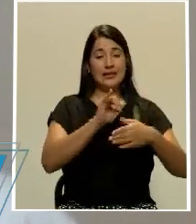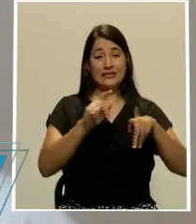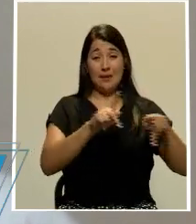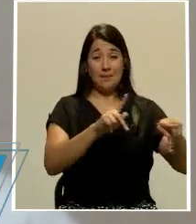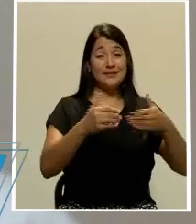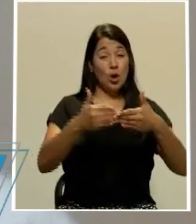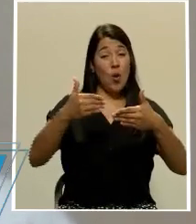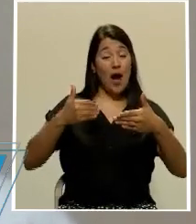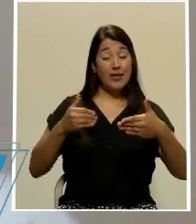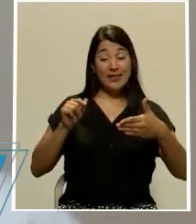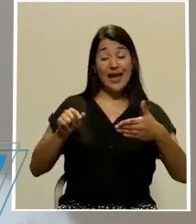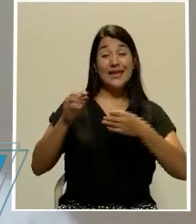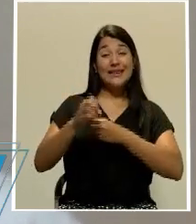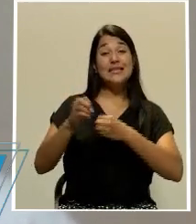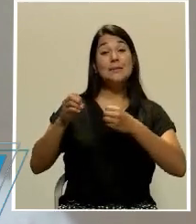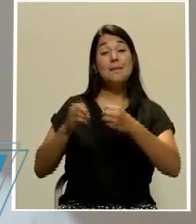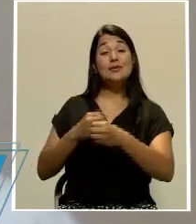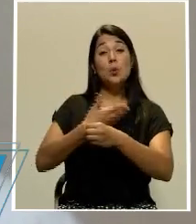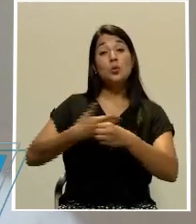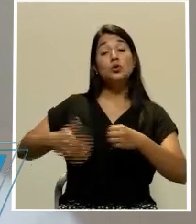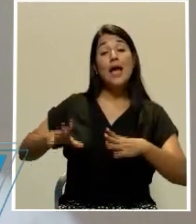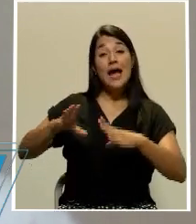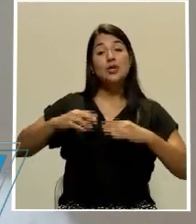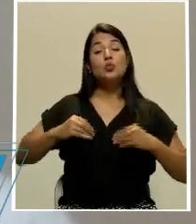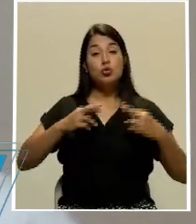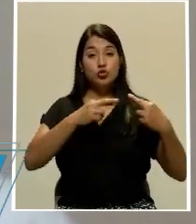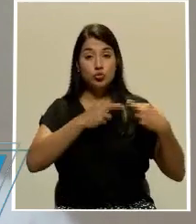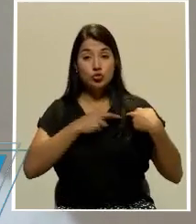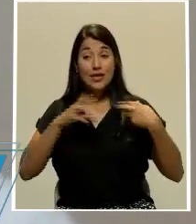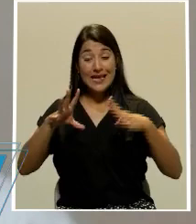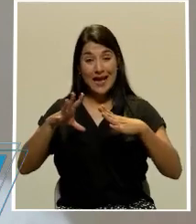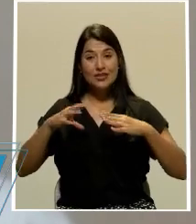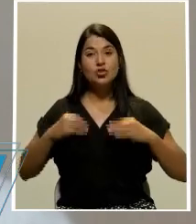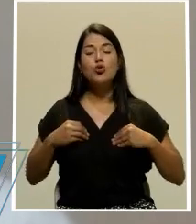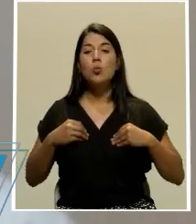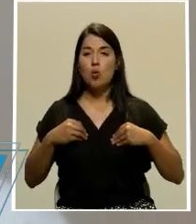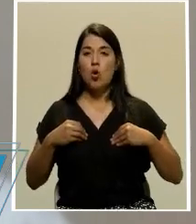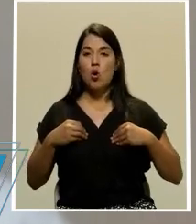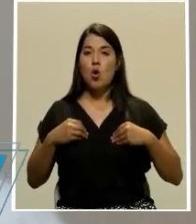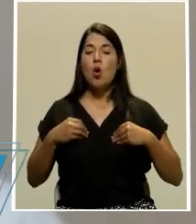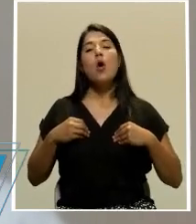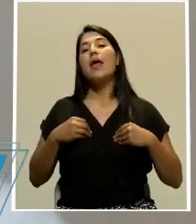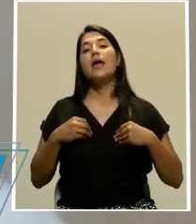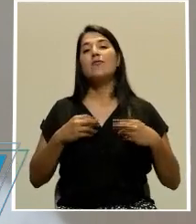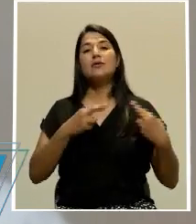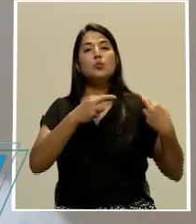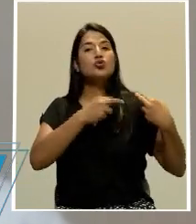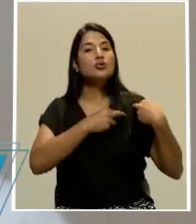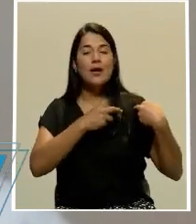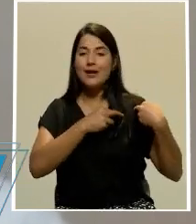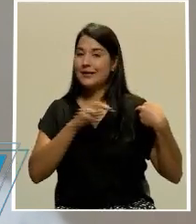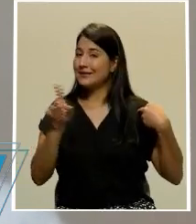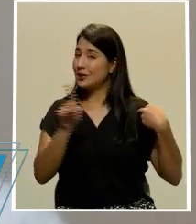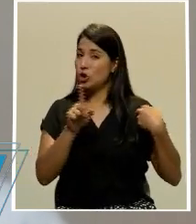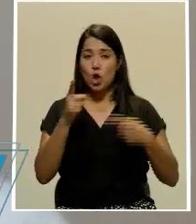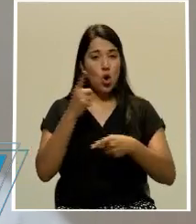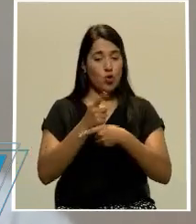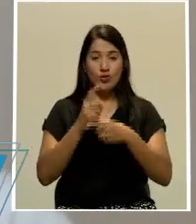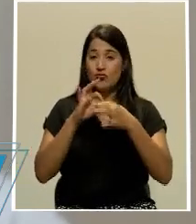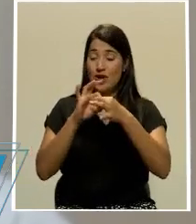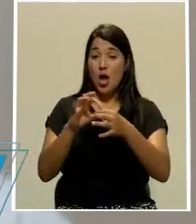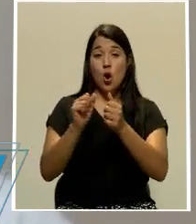despacho presidencial asumió responsabilidades y asumió funciones que no debía con el caso de la UPAD. Eso es,